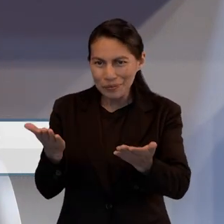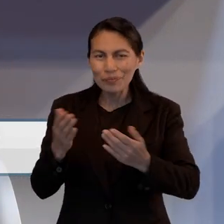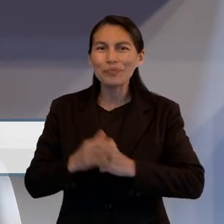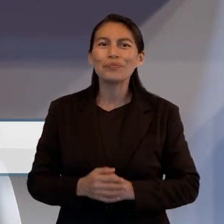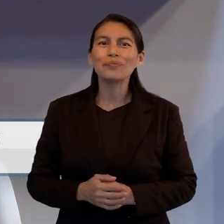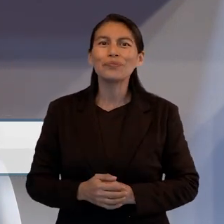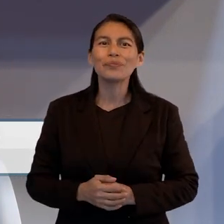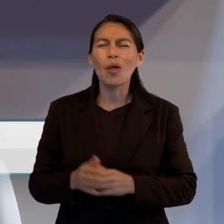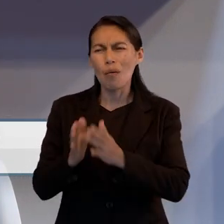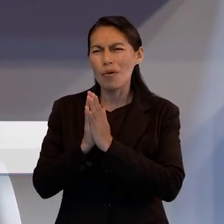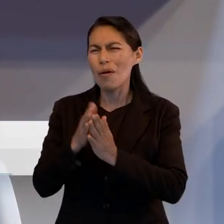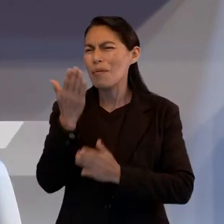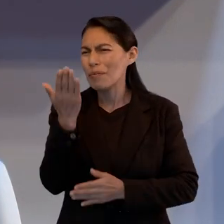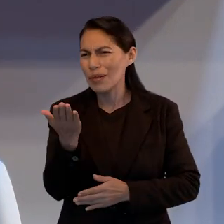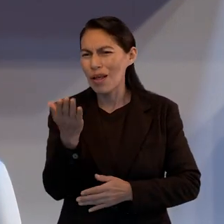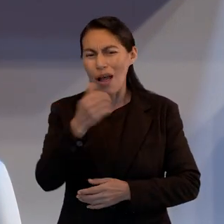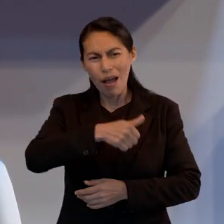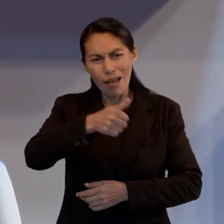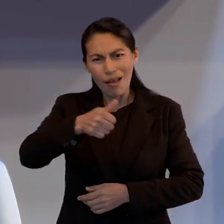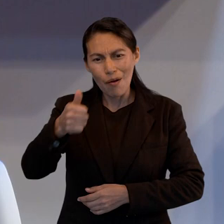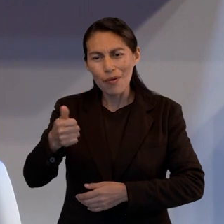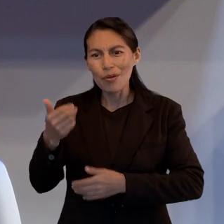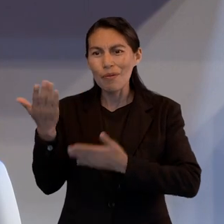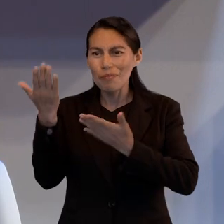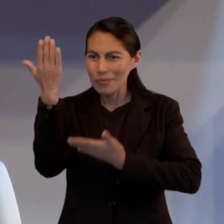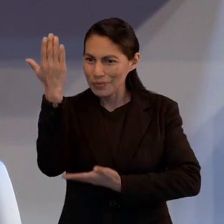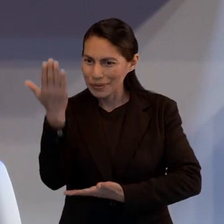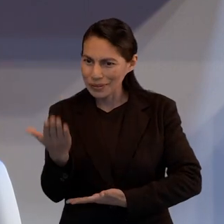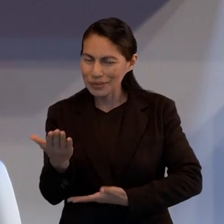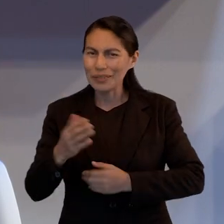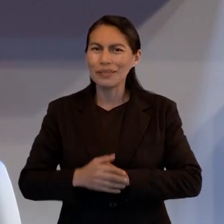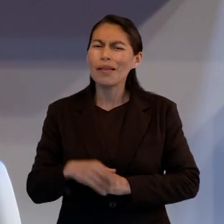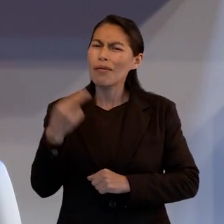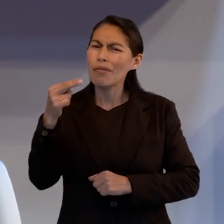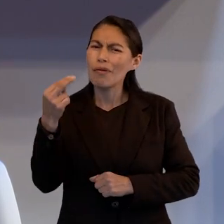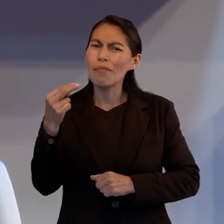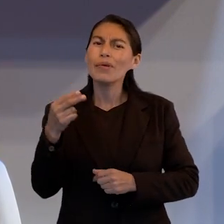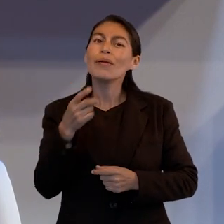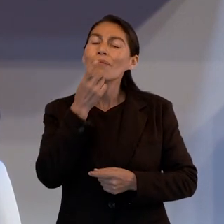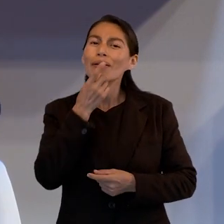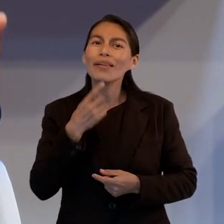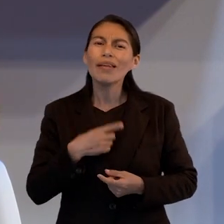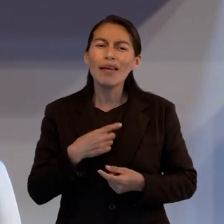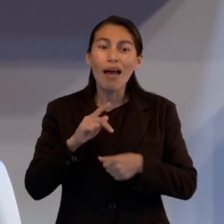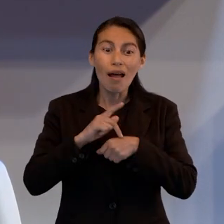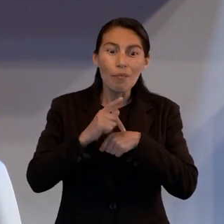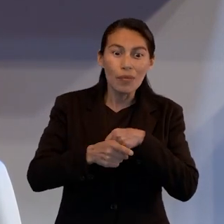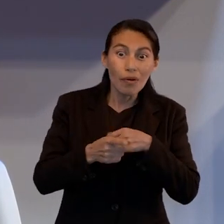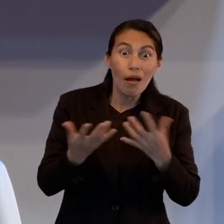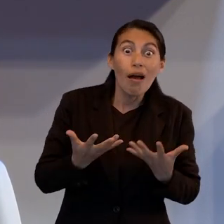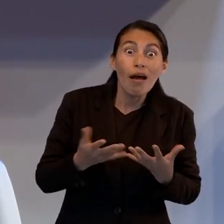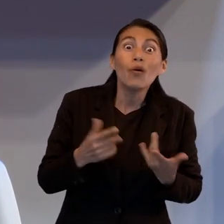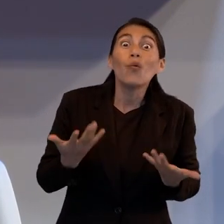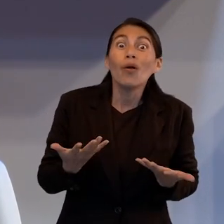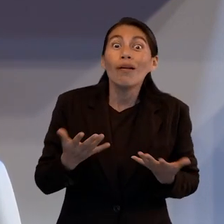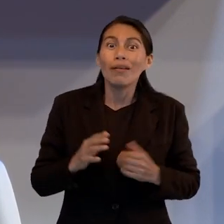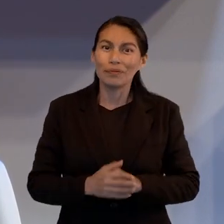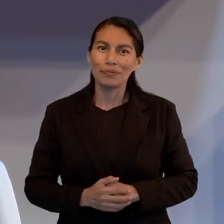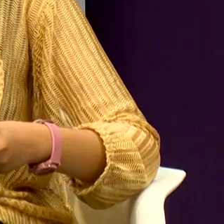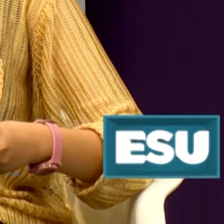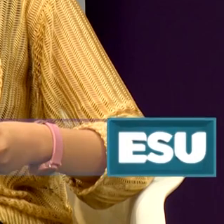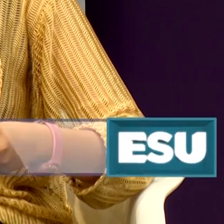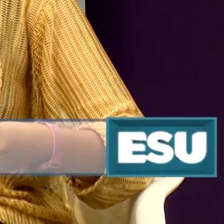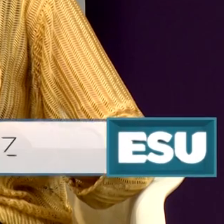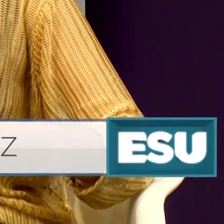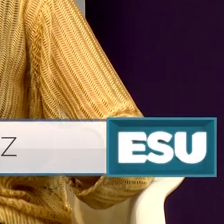compañeros y voy a pedir que cada uno de ellos se presenta y nos diga cuál es su reacción ante el peligro.